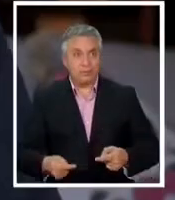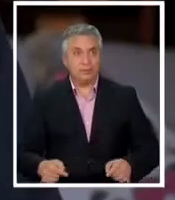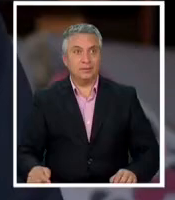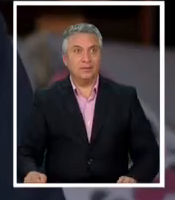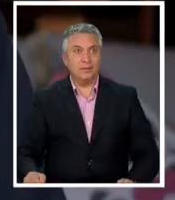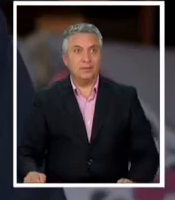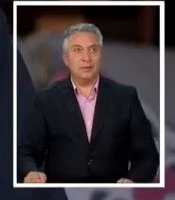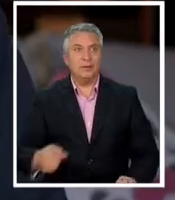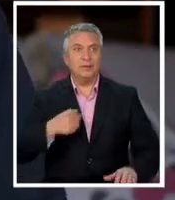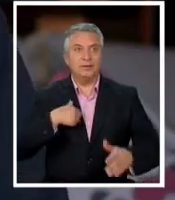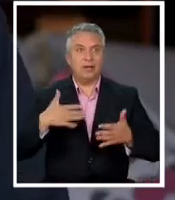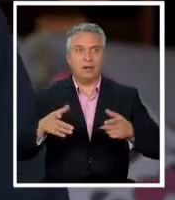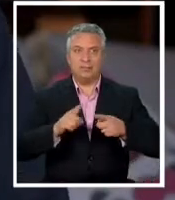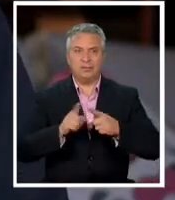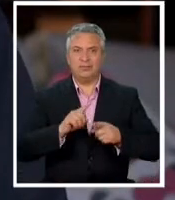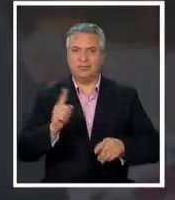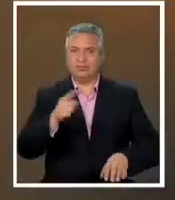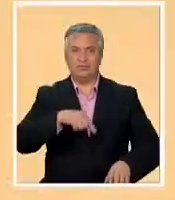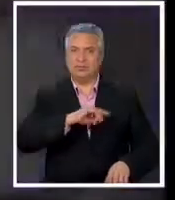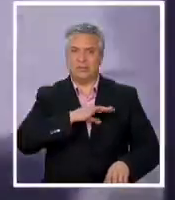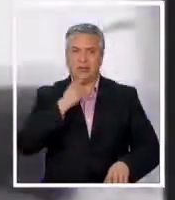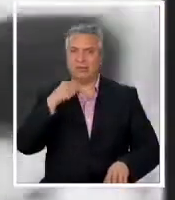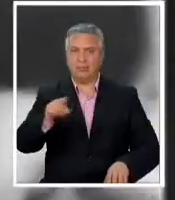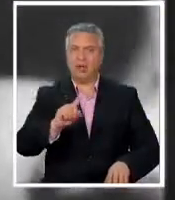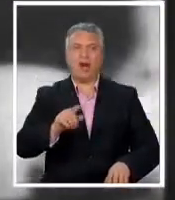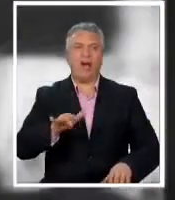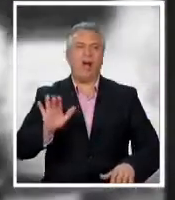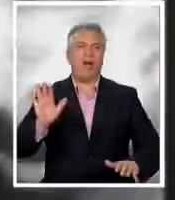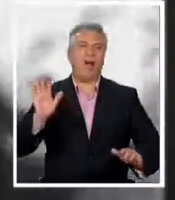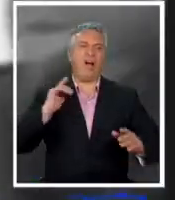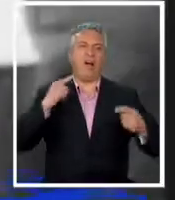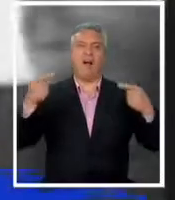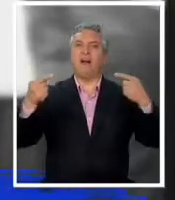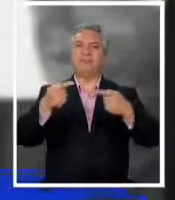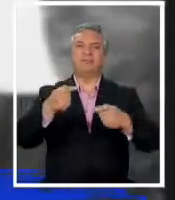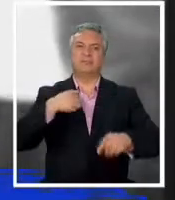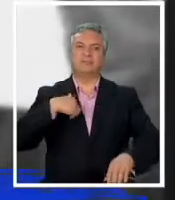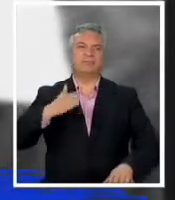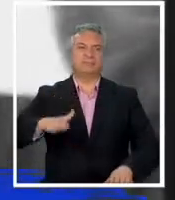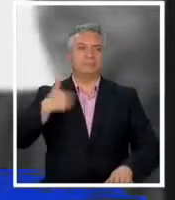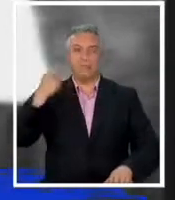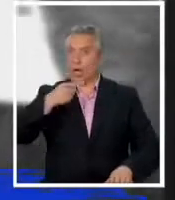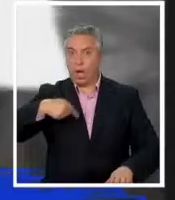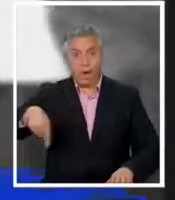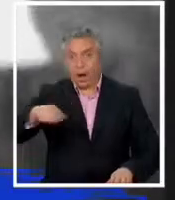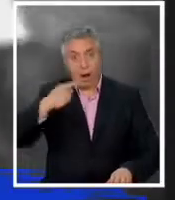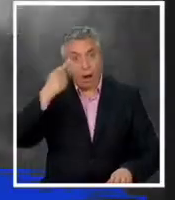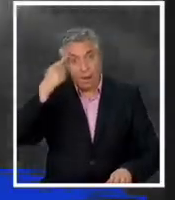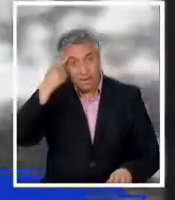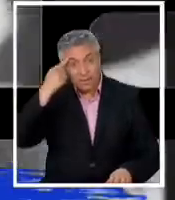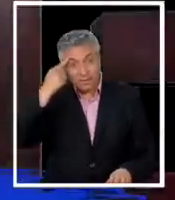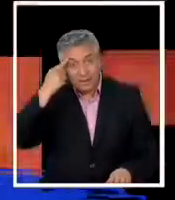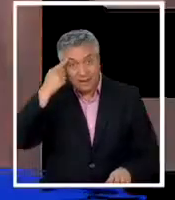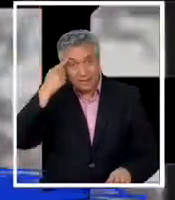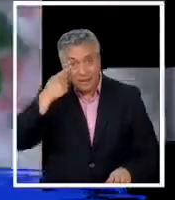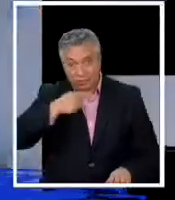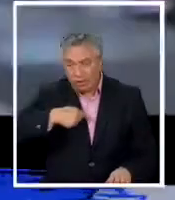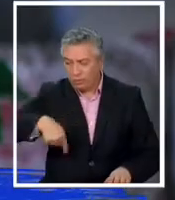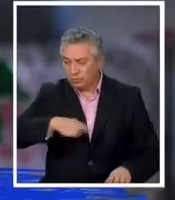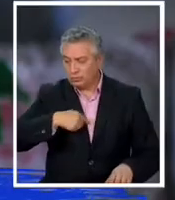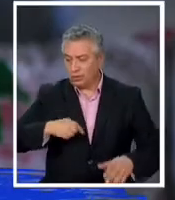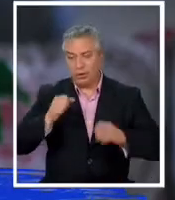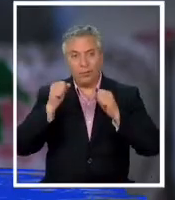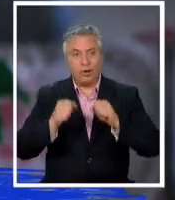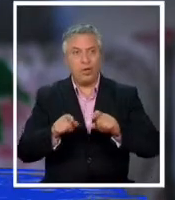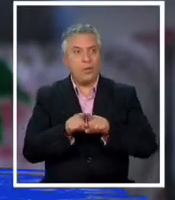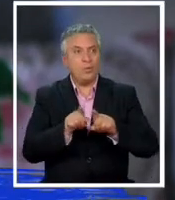estamos eliminados Así dice la gente Es que nadie ni nosotros pensábamos antes de que